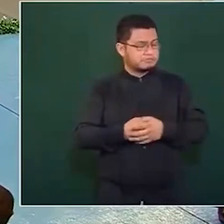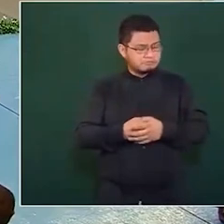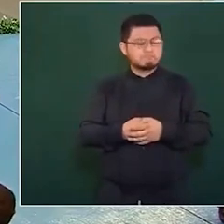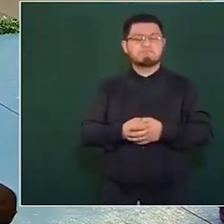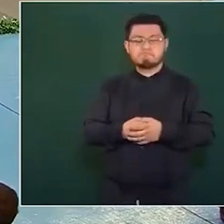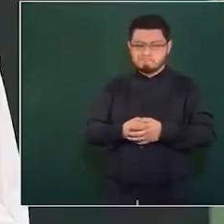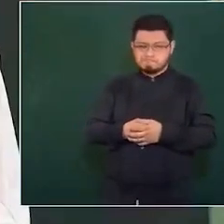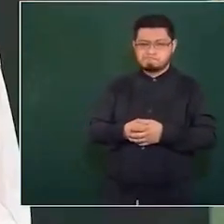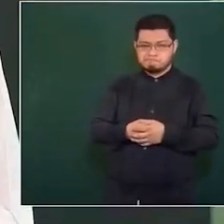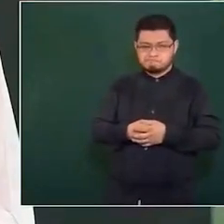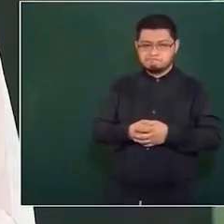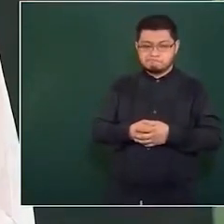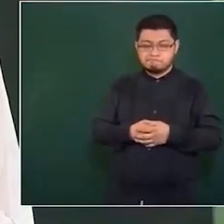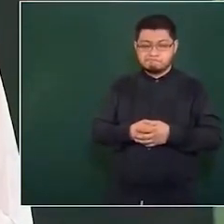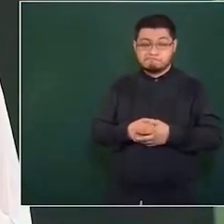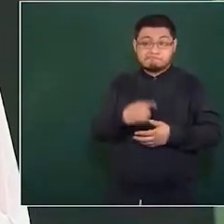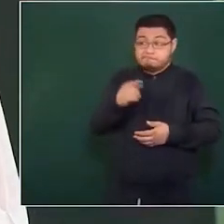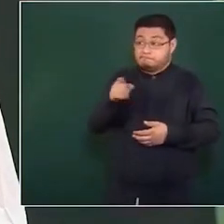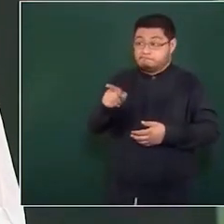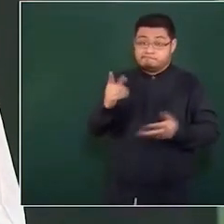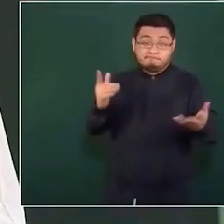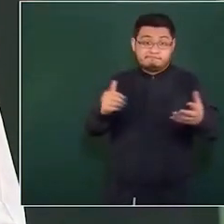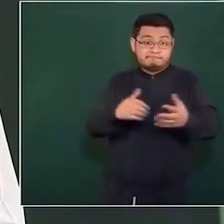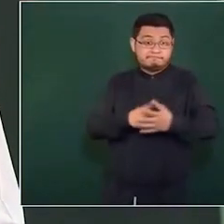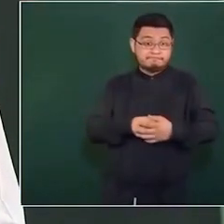Y así, pues,